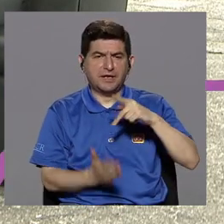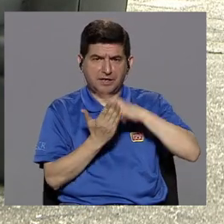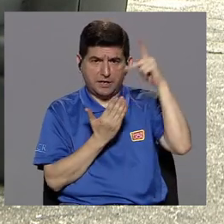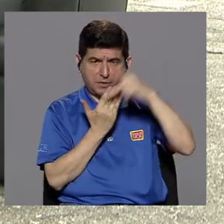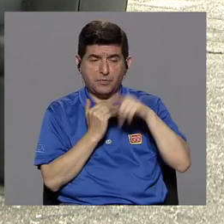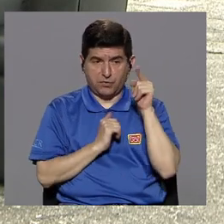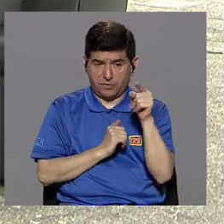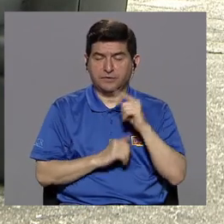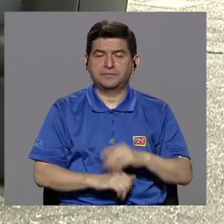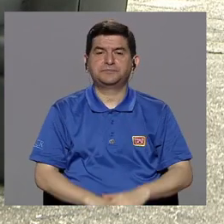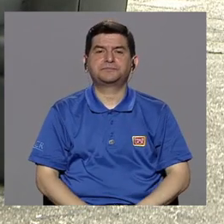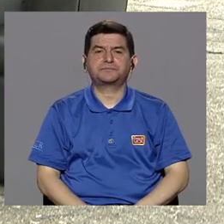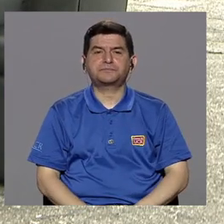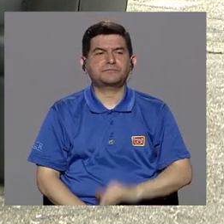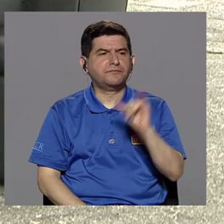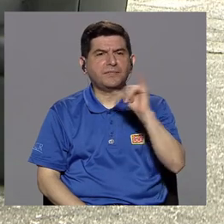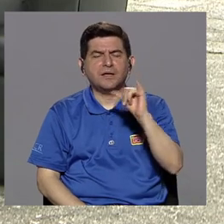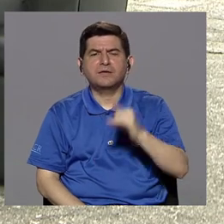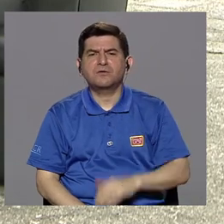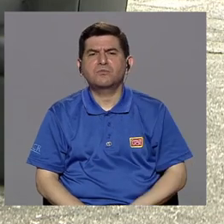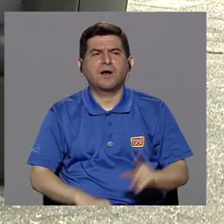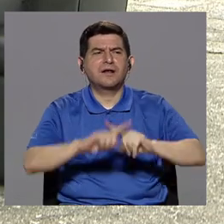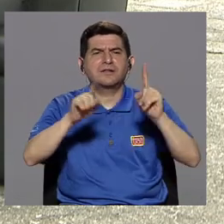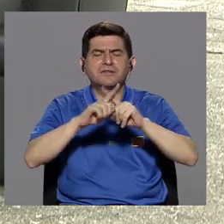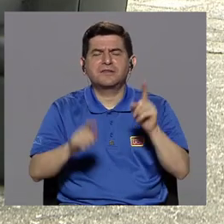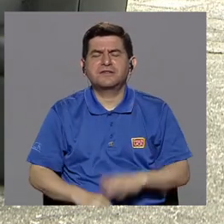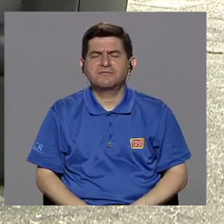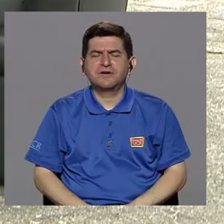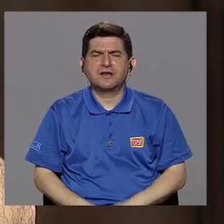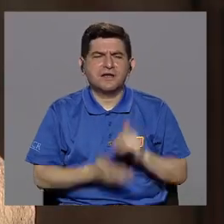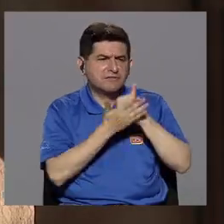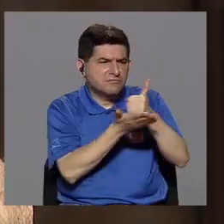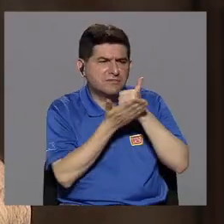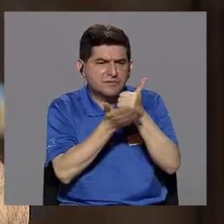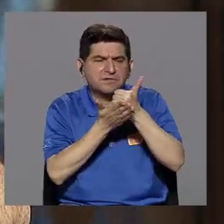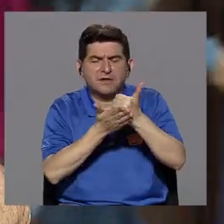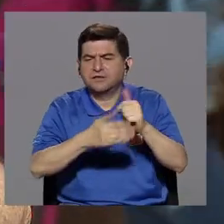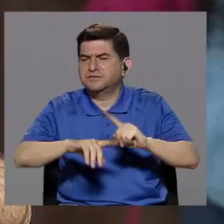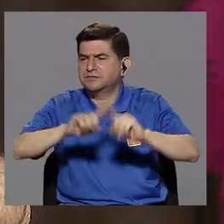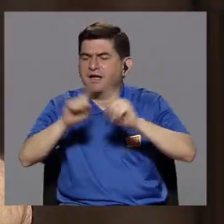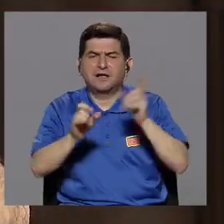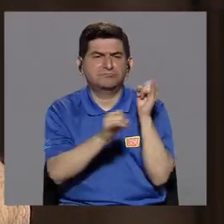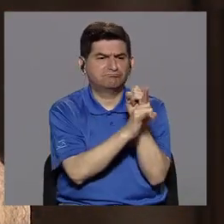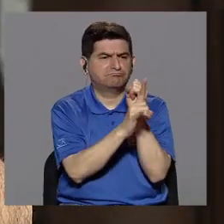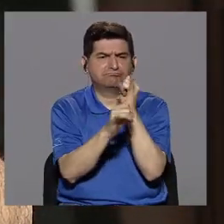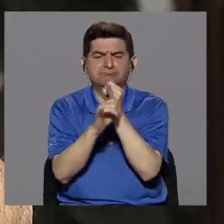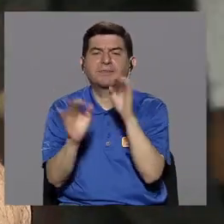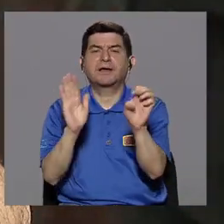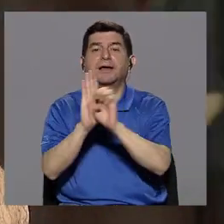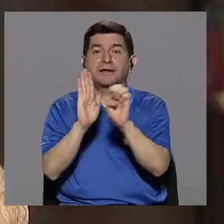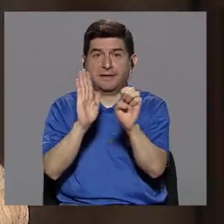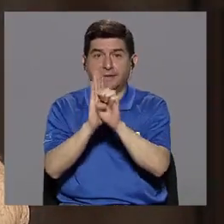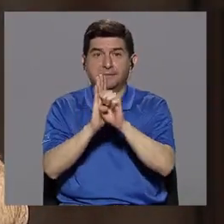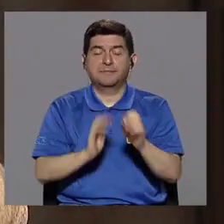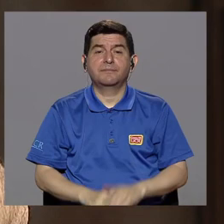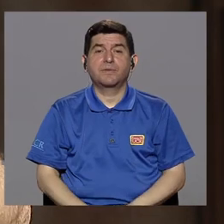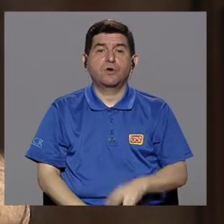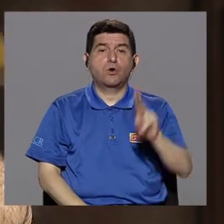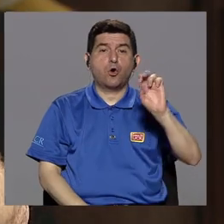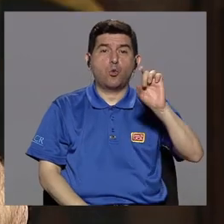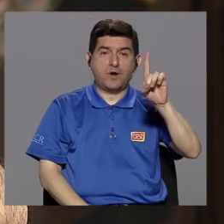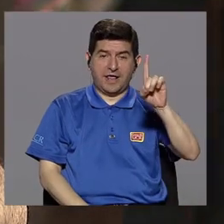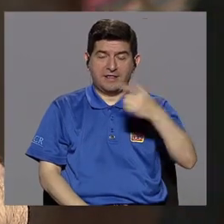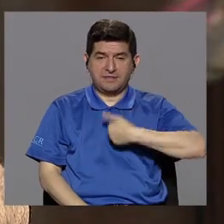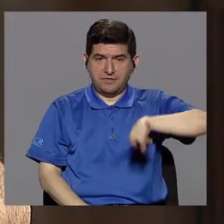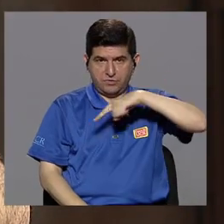programa ahí, y también hemos hecho una serie de colaboraciones con distintas entidades, como por ejemplo la UNED,